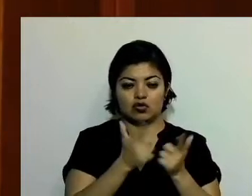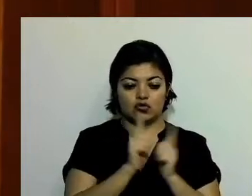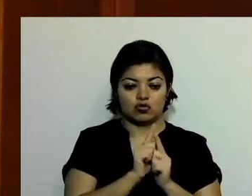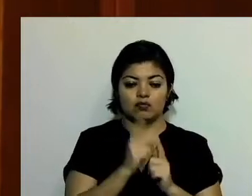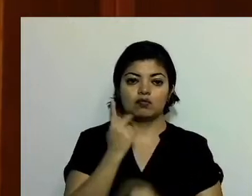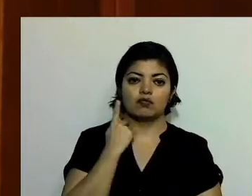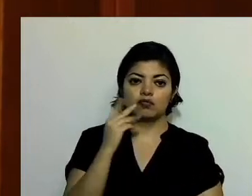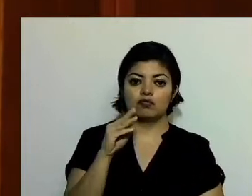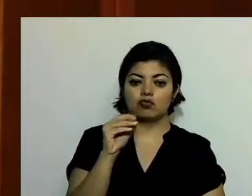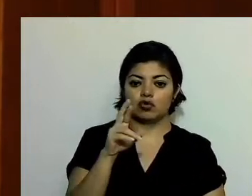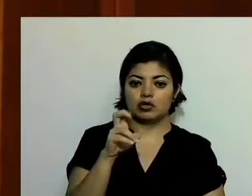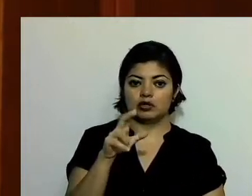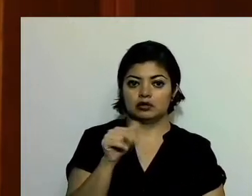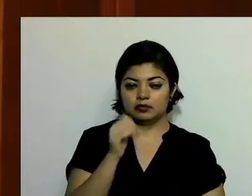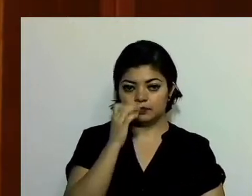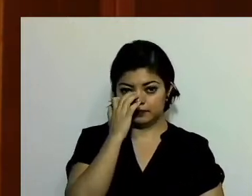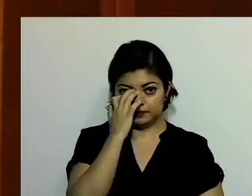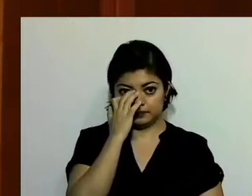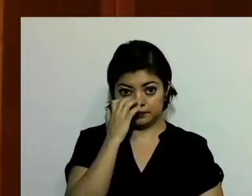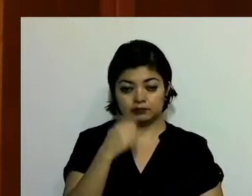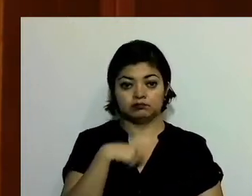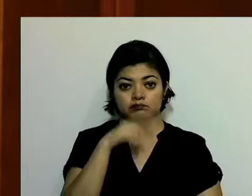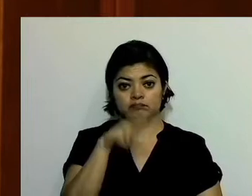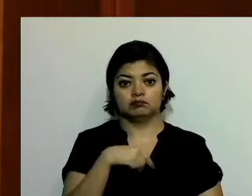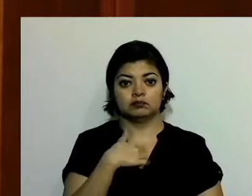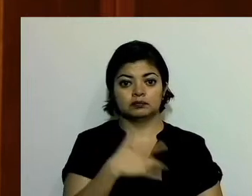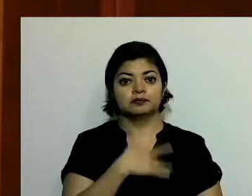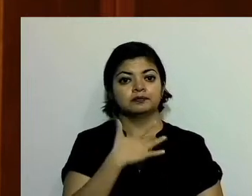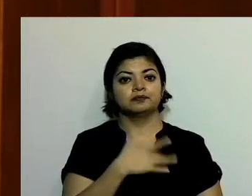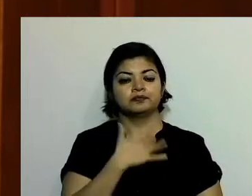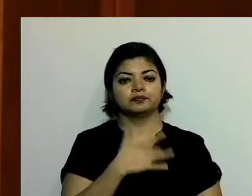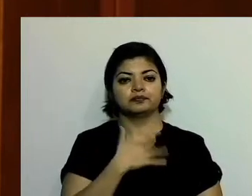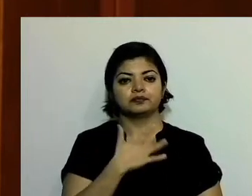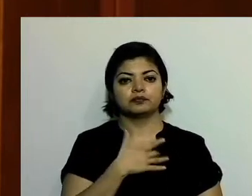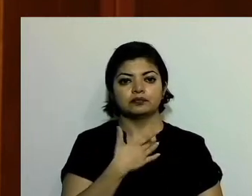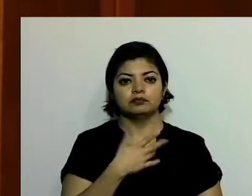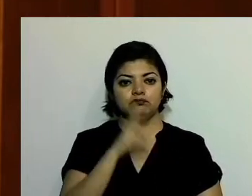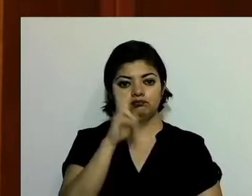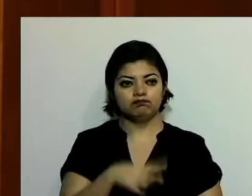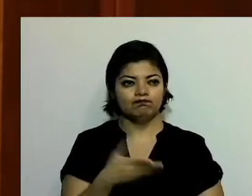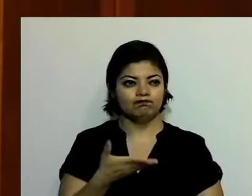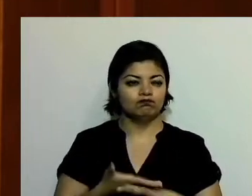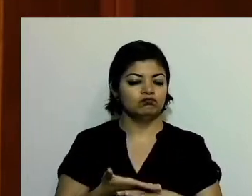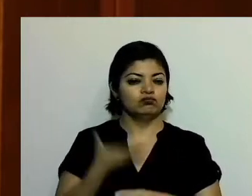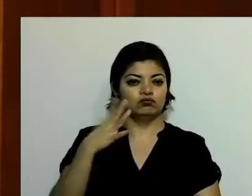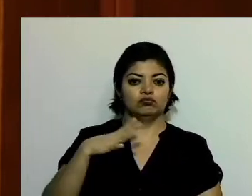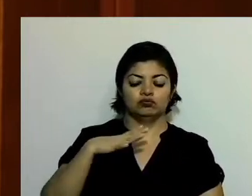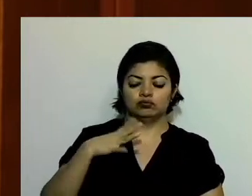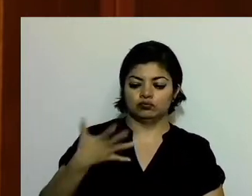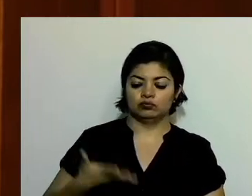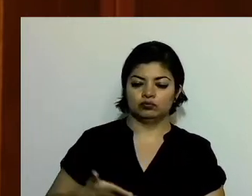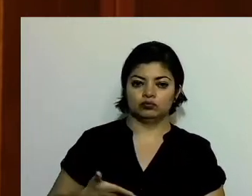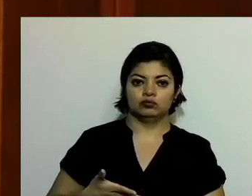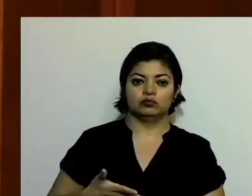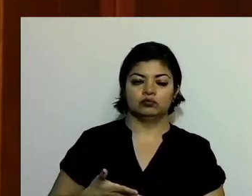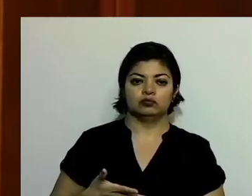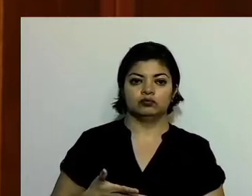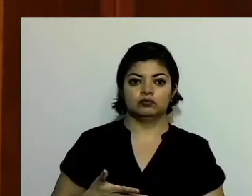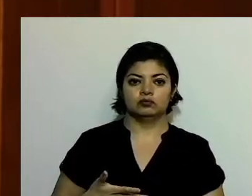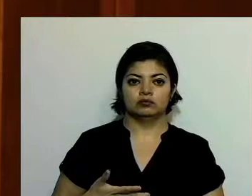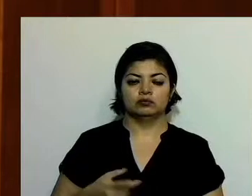Me siento enormemente orgulloso de